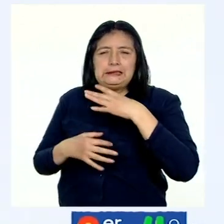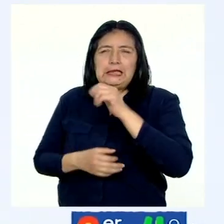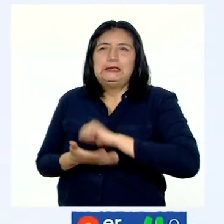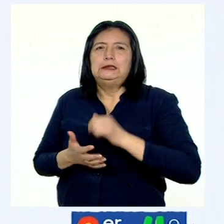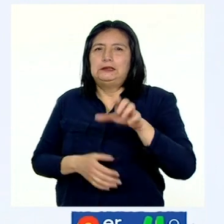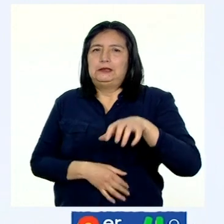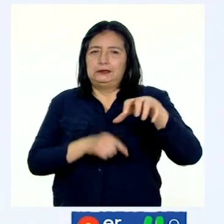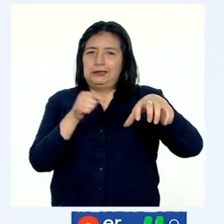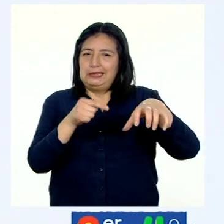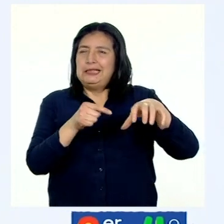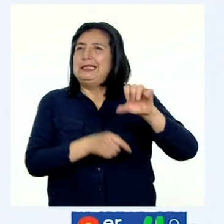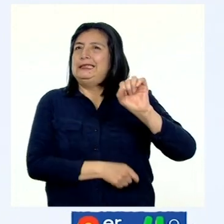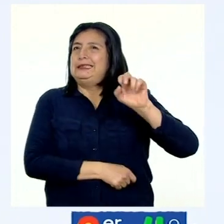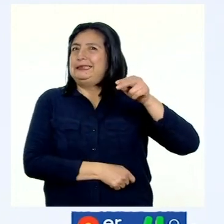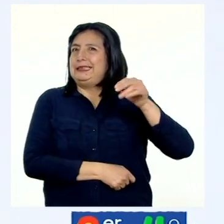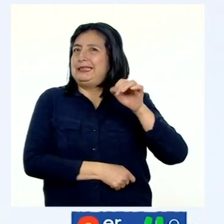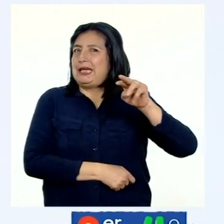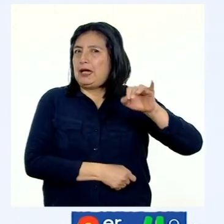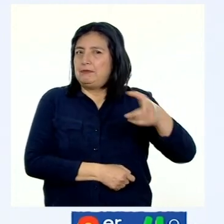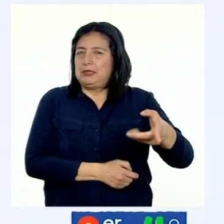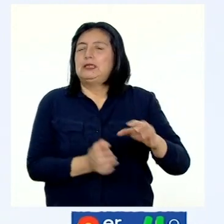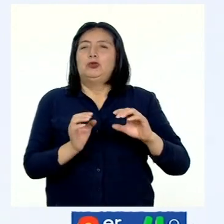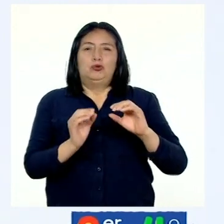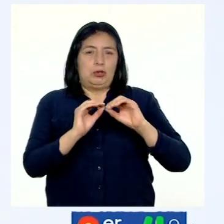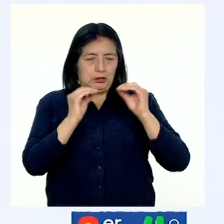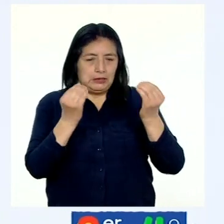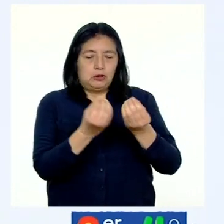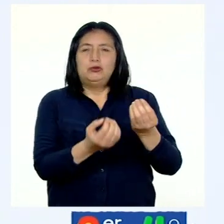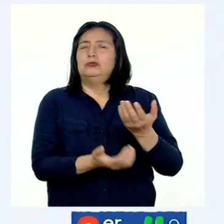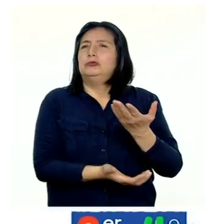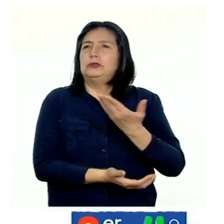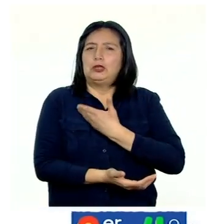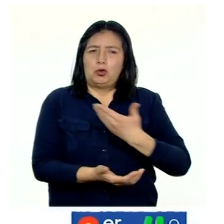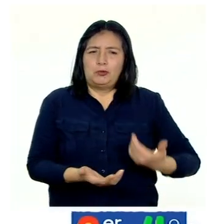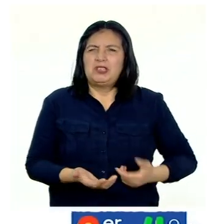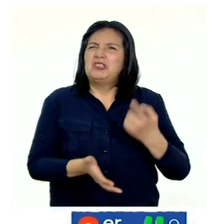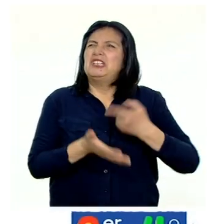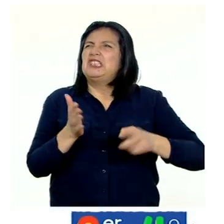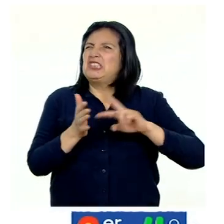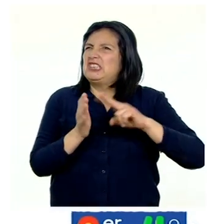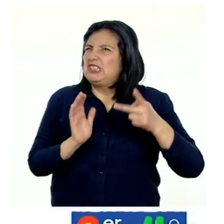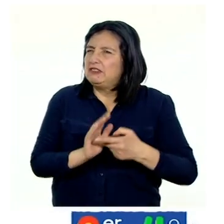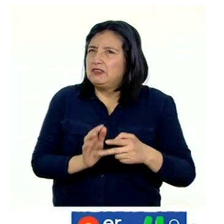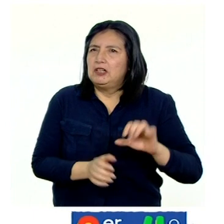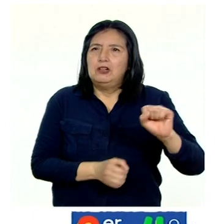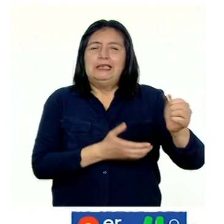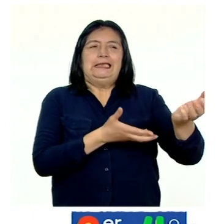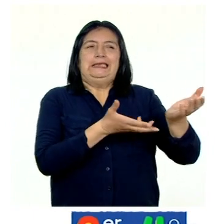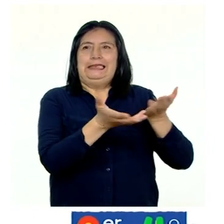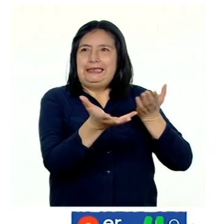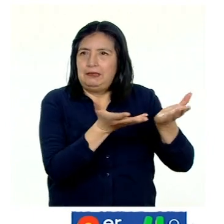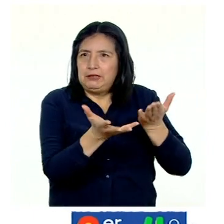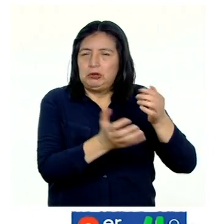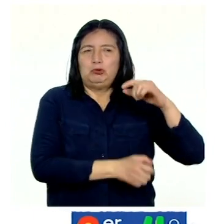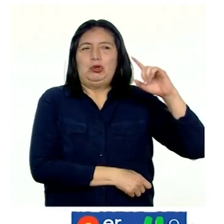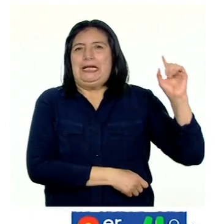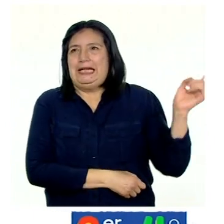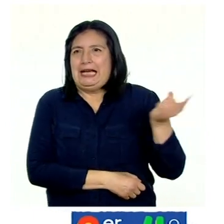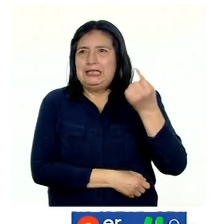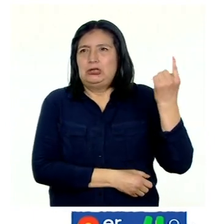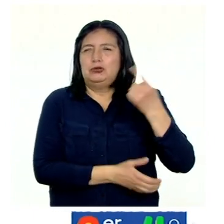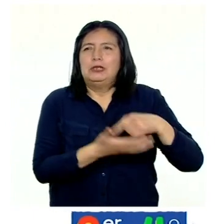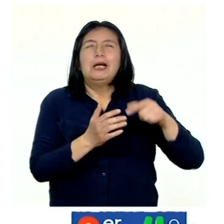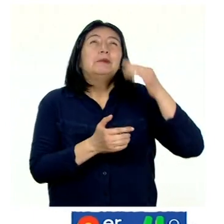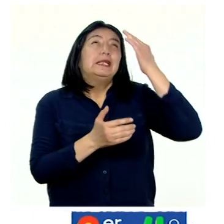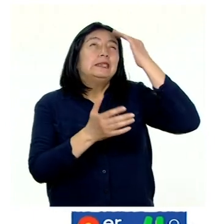El Cenami es una institución del Estado peruano que significa Servicio Nacional de